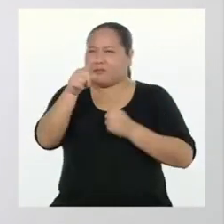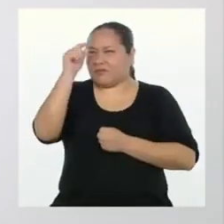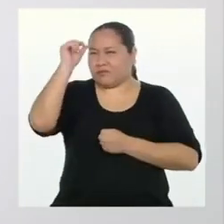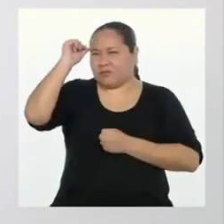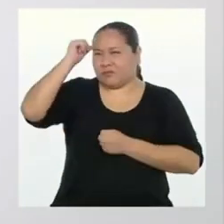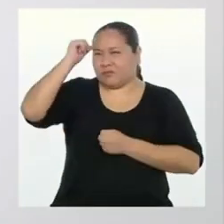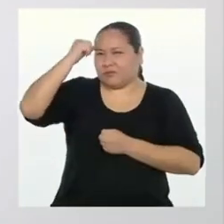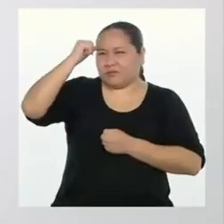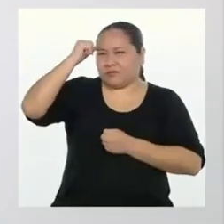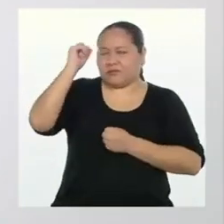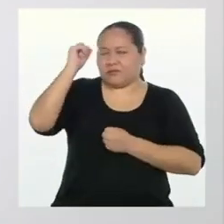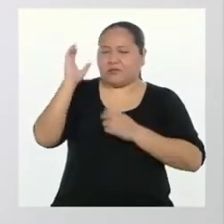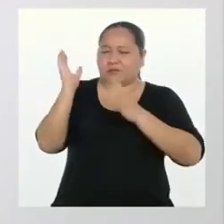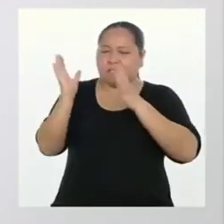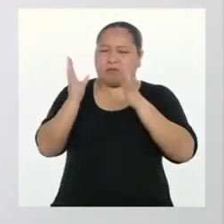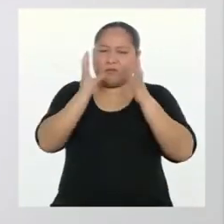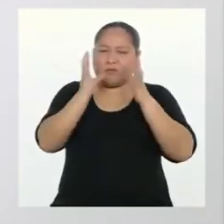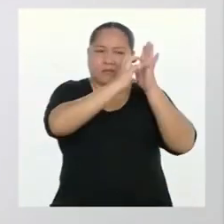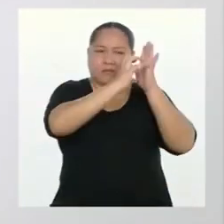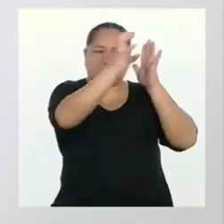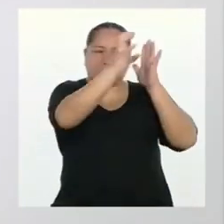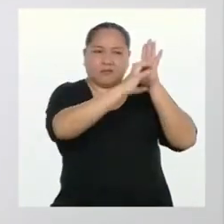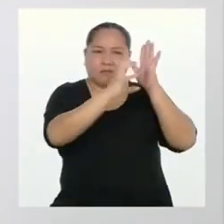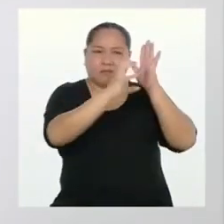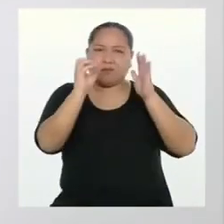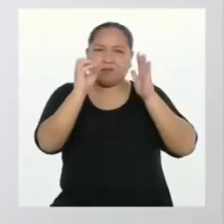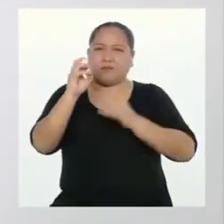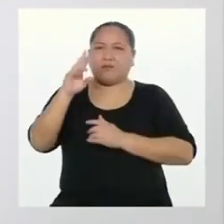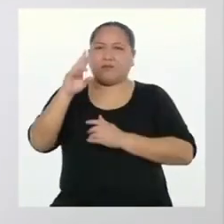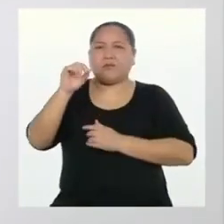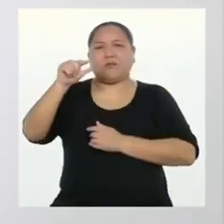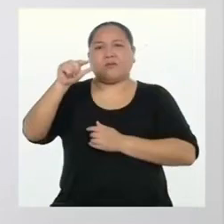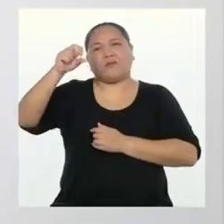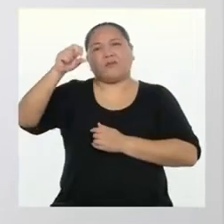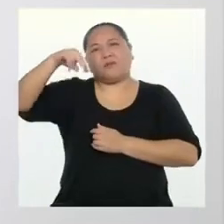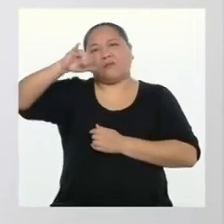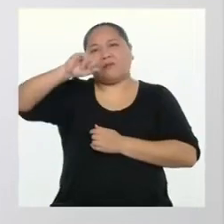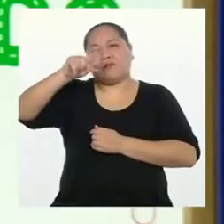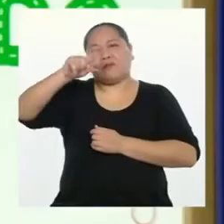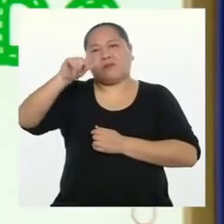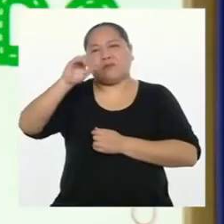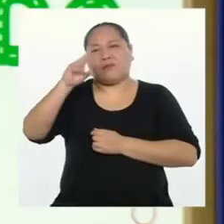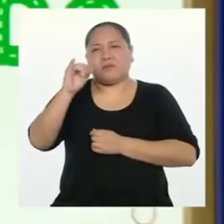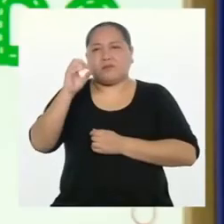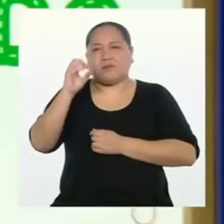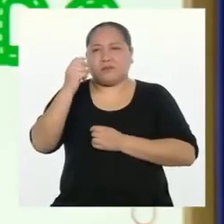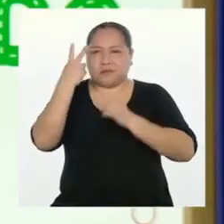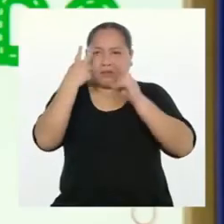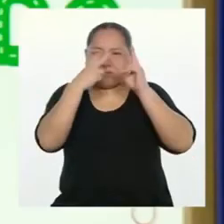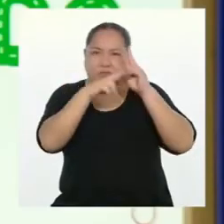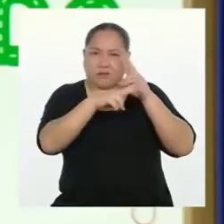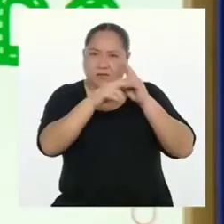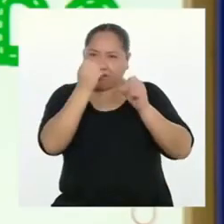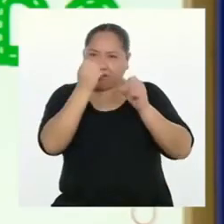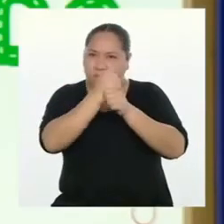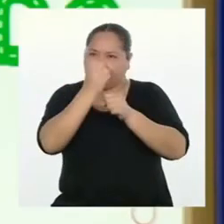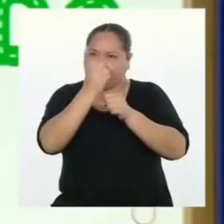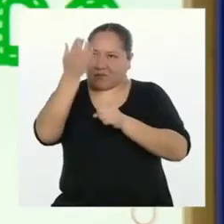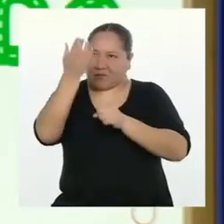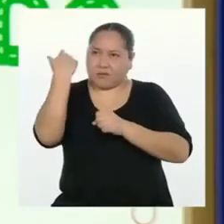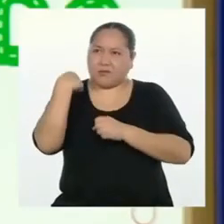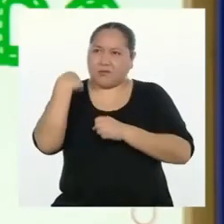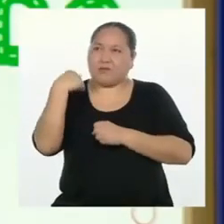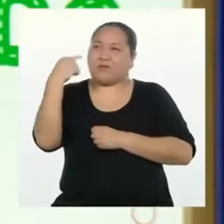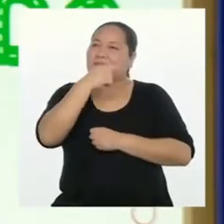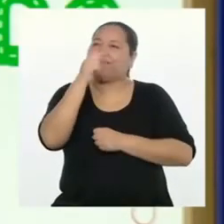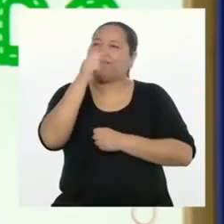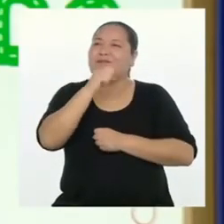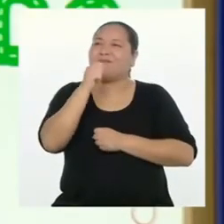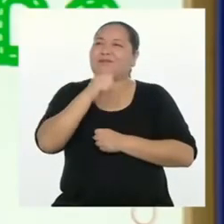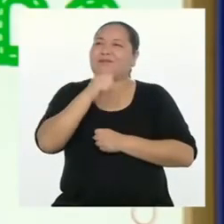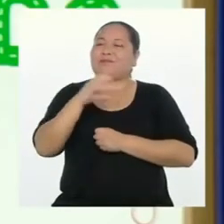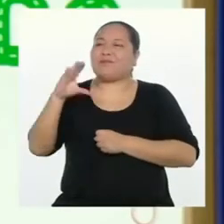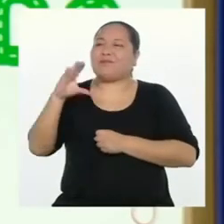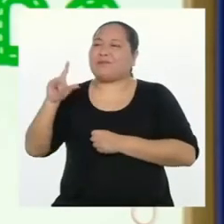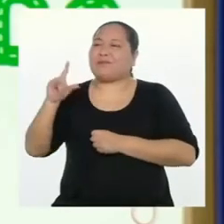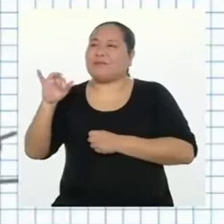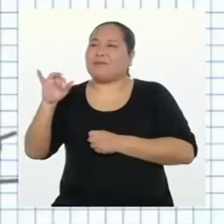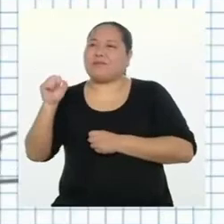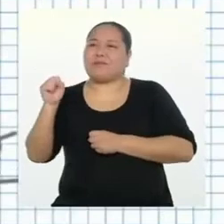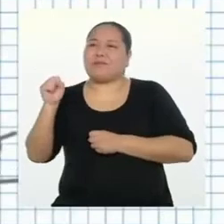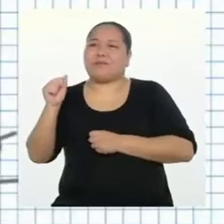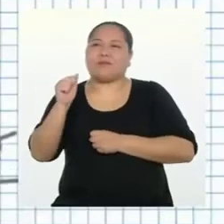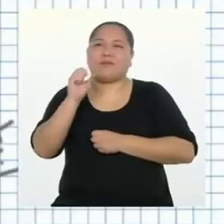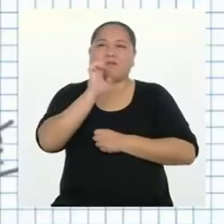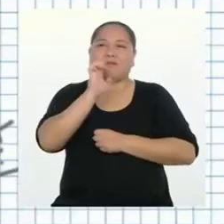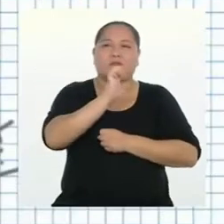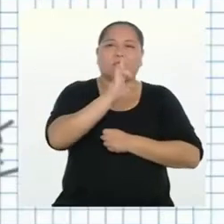acuerdas del organizador visual que trabajamos en la clase pasada? Sí, profesora. Aquí tengo mi organizador de causa